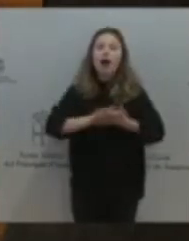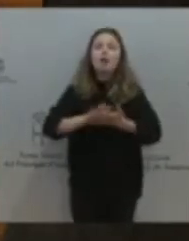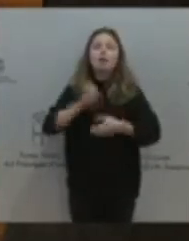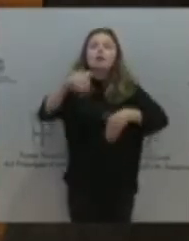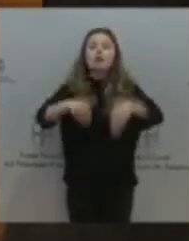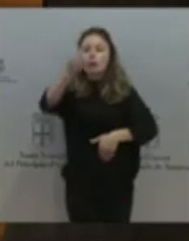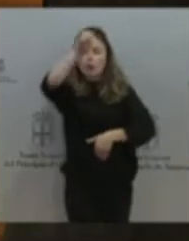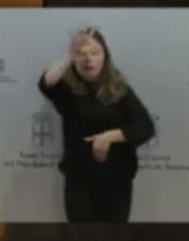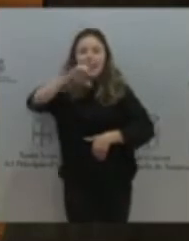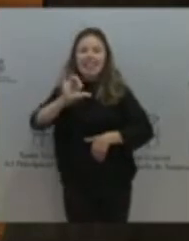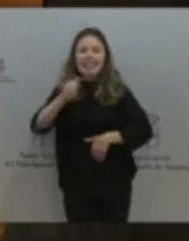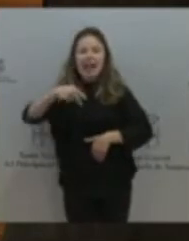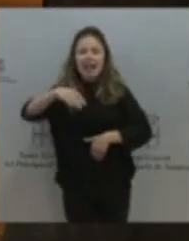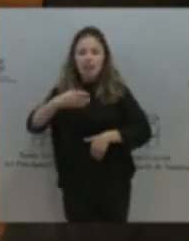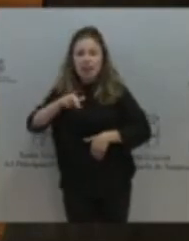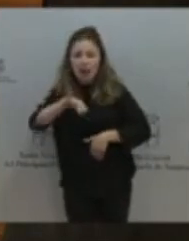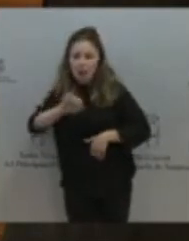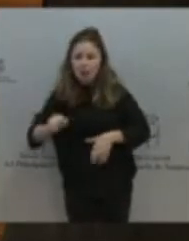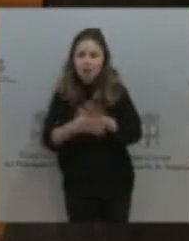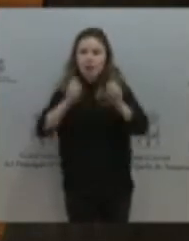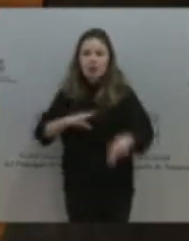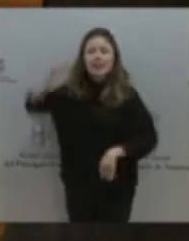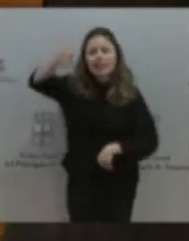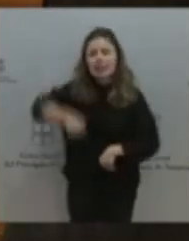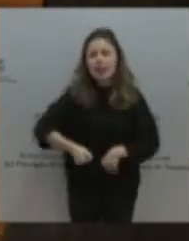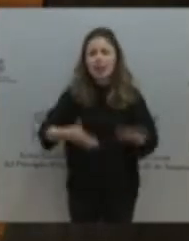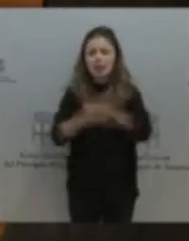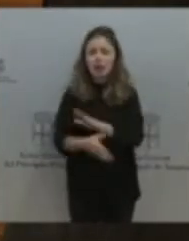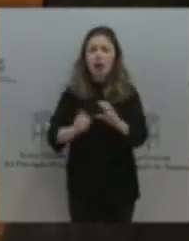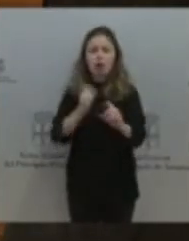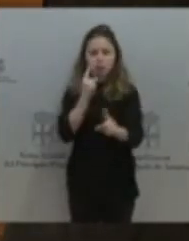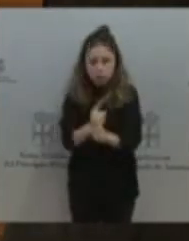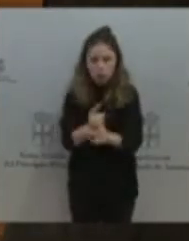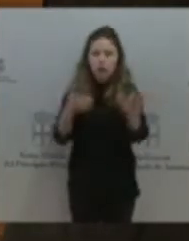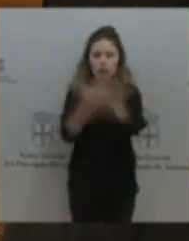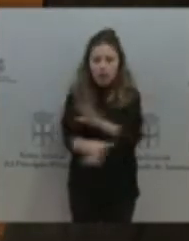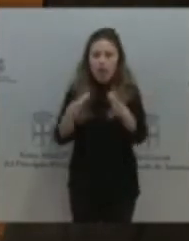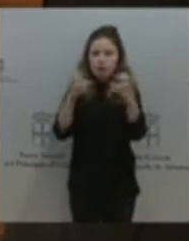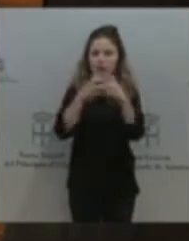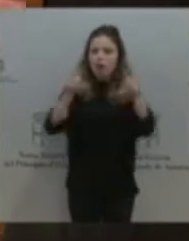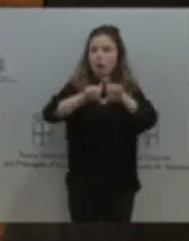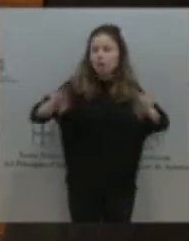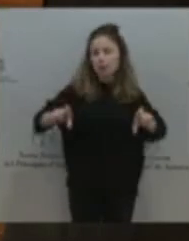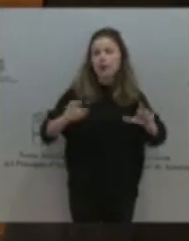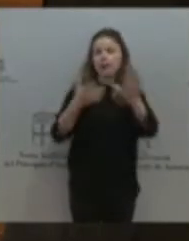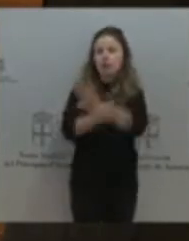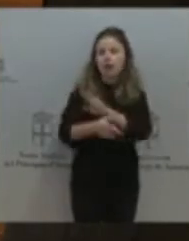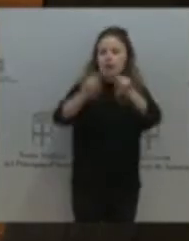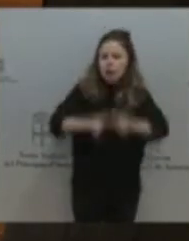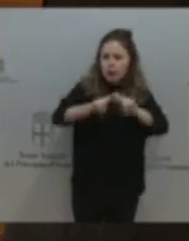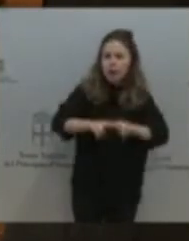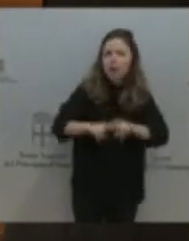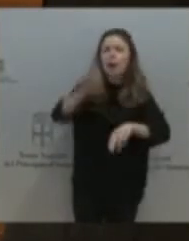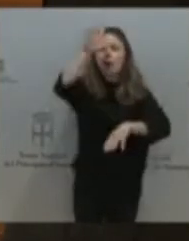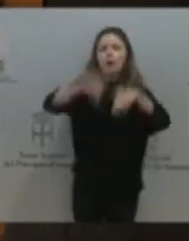Ustedes no ponen final a esta cuestión y a esta ambición de las grandes empresas. Exploraciones mineras del Cantábrico. No es una empresa española,